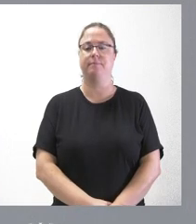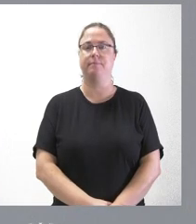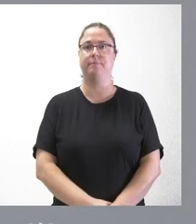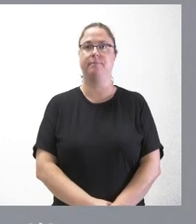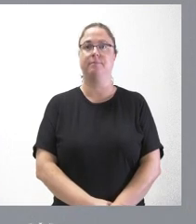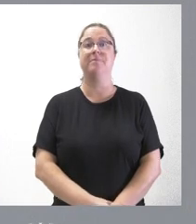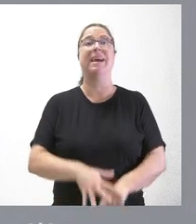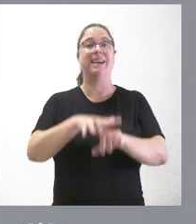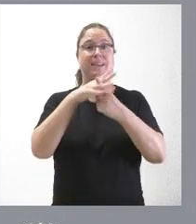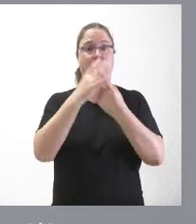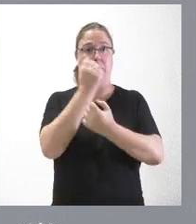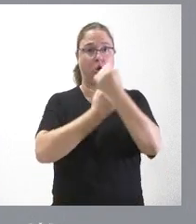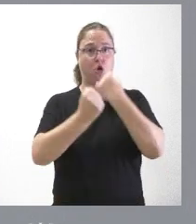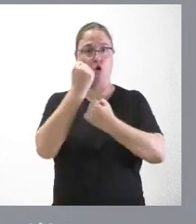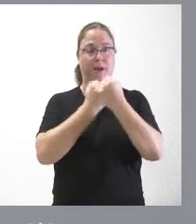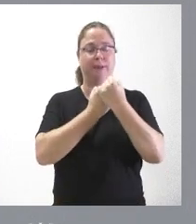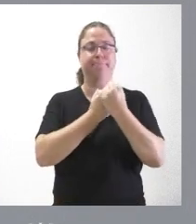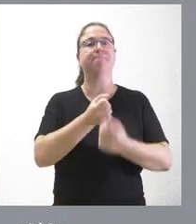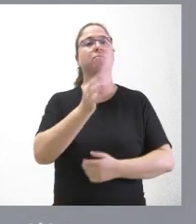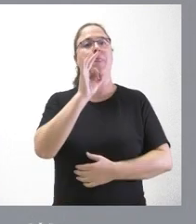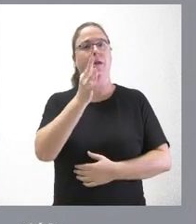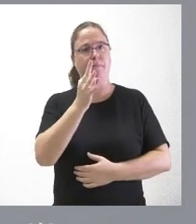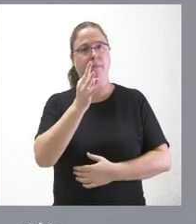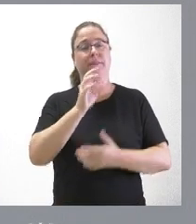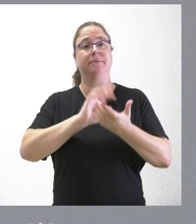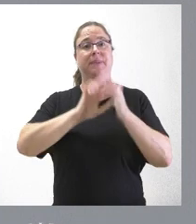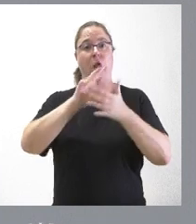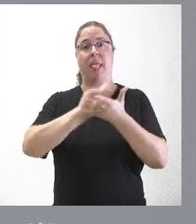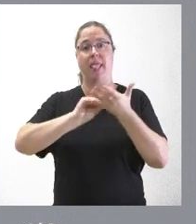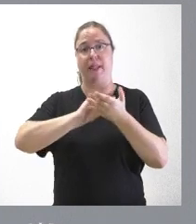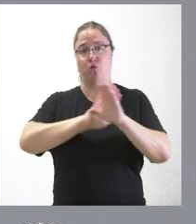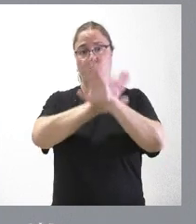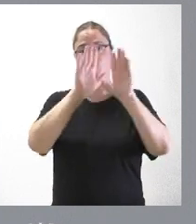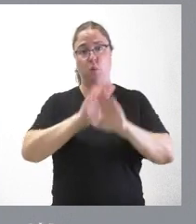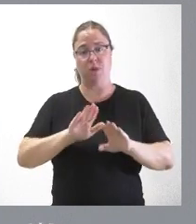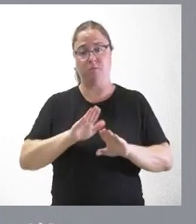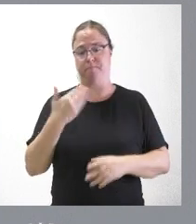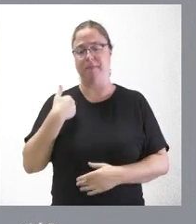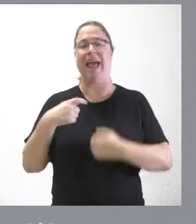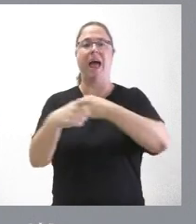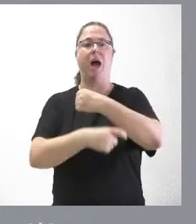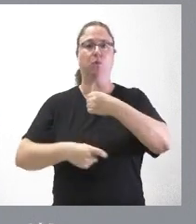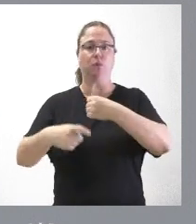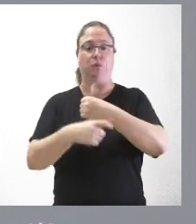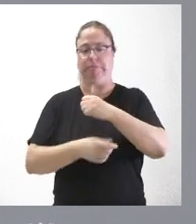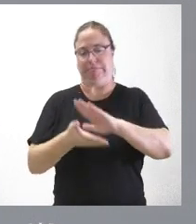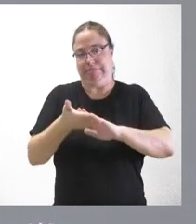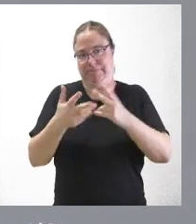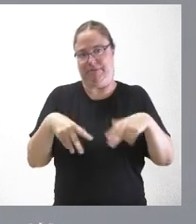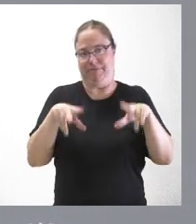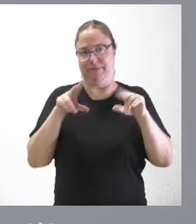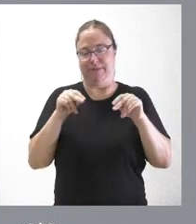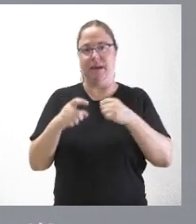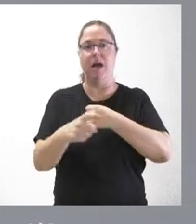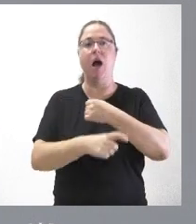La situación económica. Pues es verdad que en Castilla y León los datos últimos que hemos conocido, los de este mes de agosto que finalizan, pues